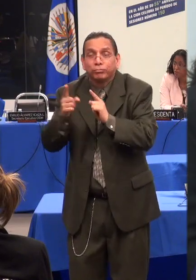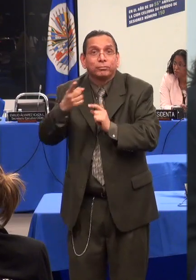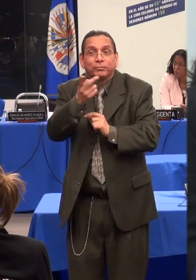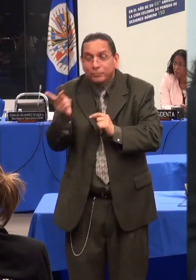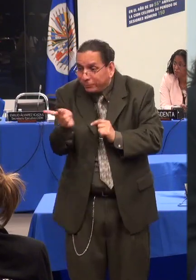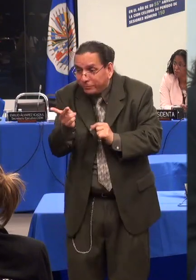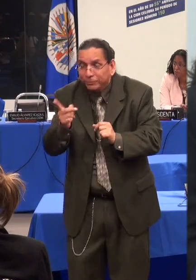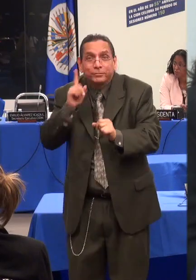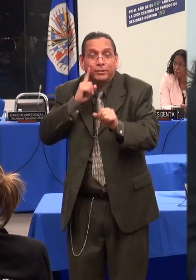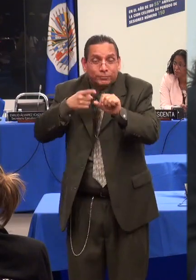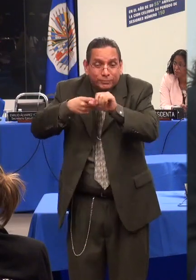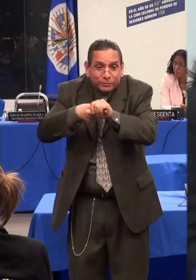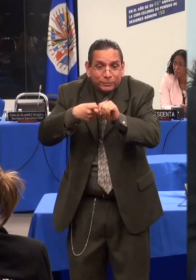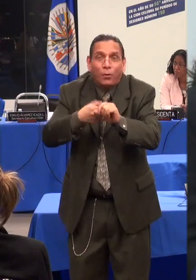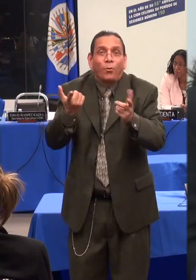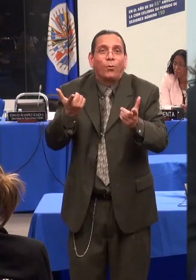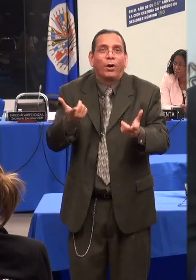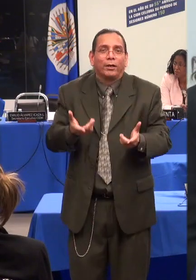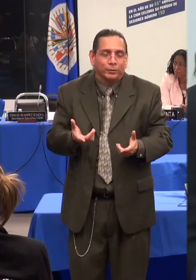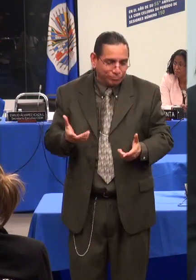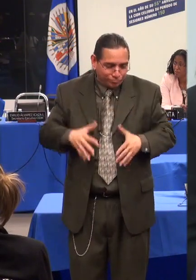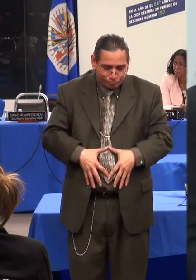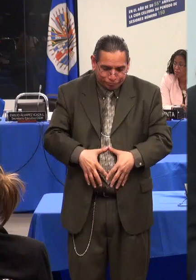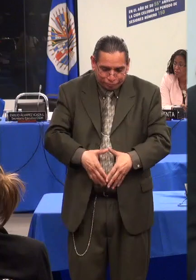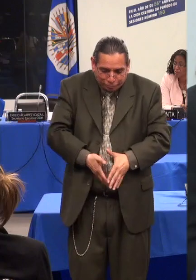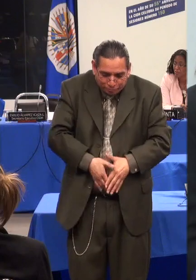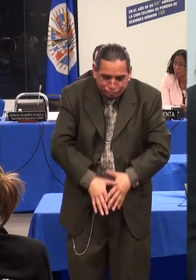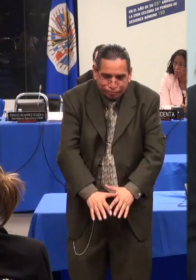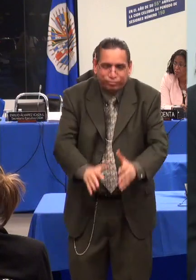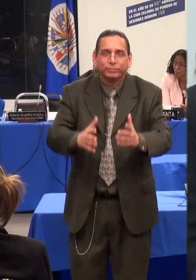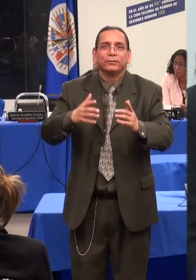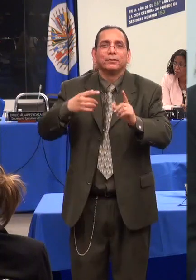¿Pero tú para qué? ¿Ni que fueras qué?